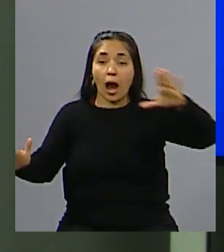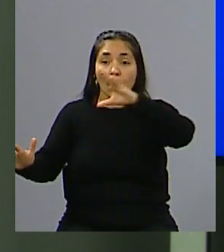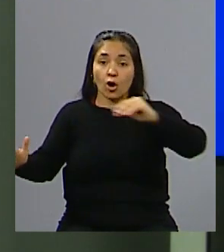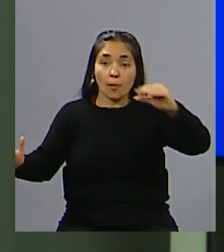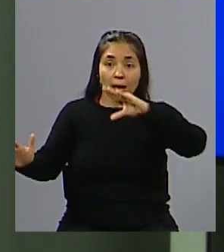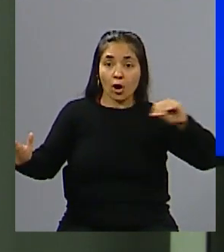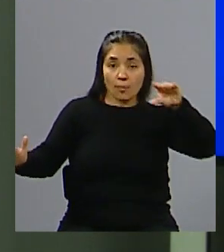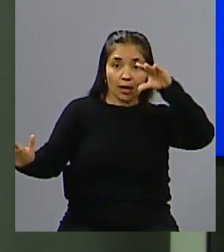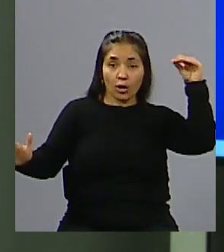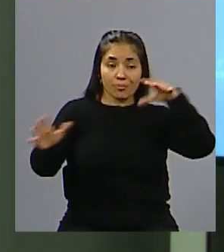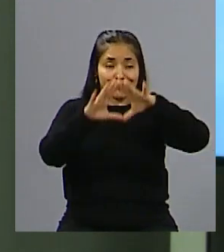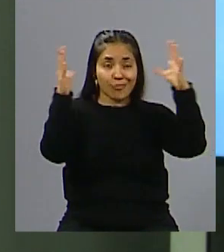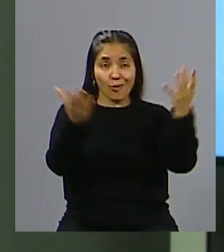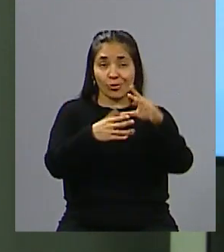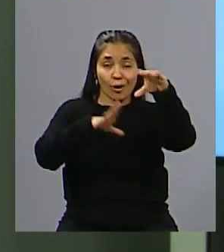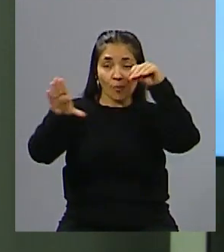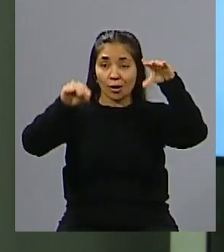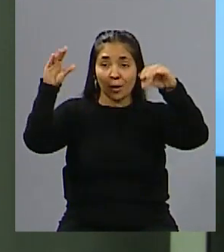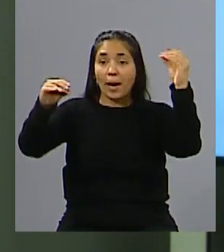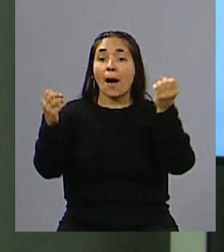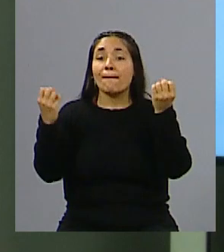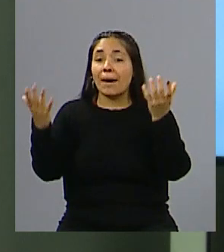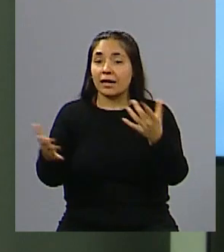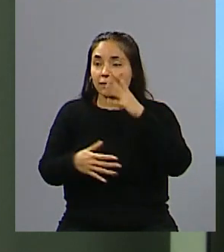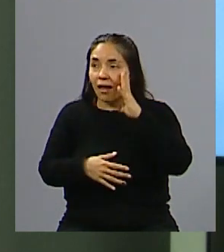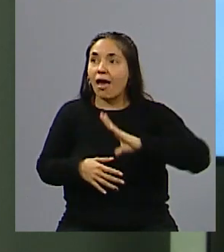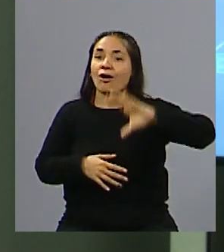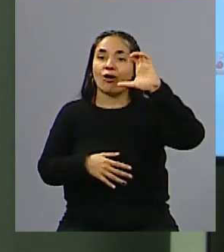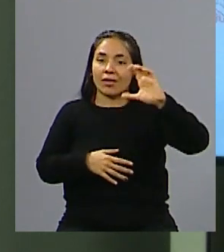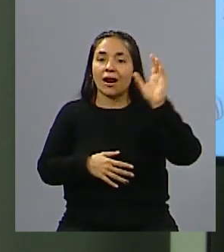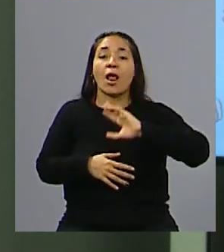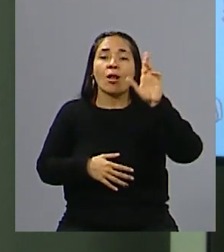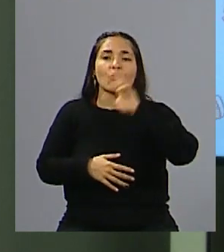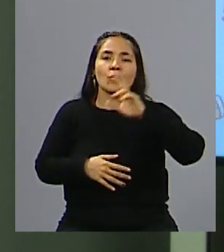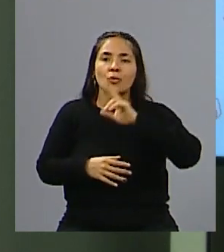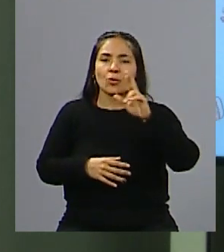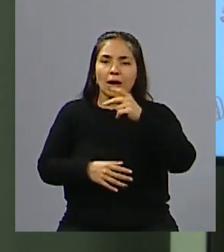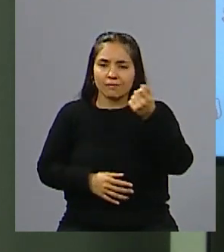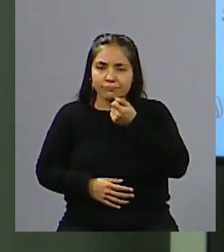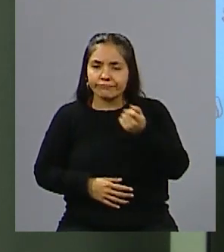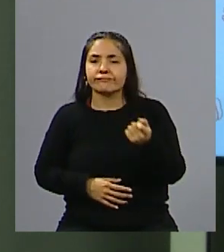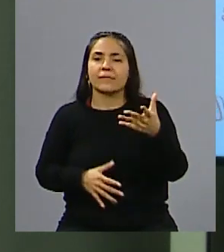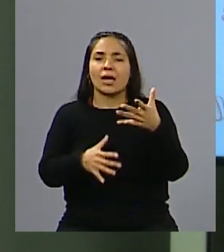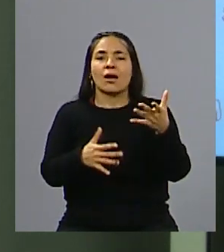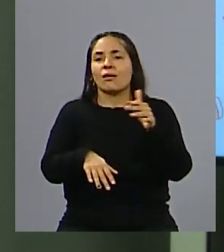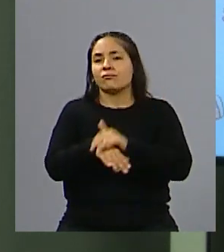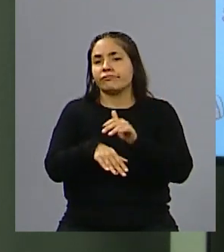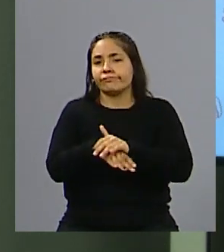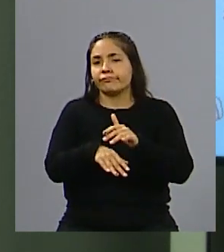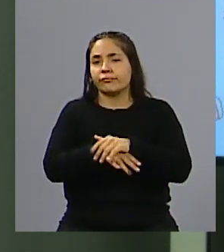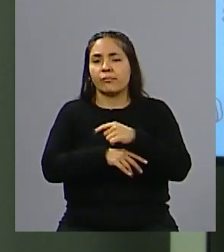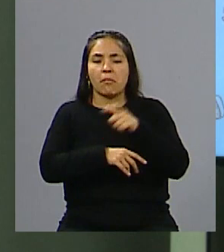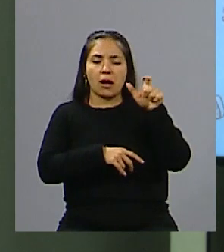sobre todo también, como vos decís, para recordar a todas estas mujeres que han sido víctimas de femicidio, ¿no?